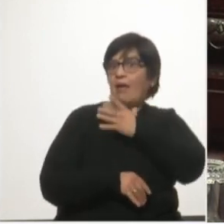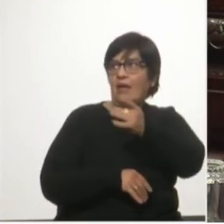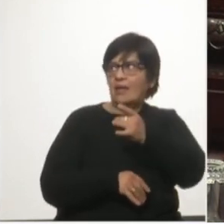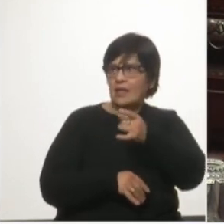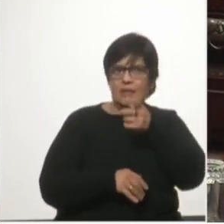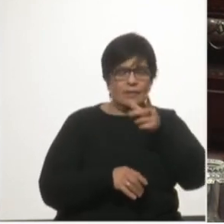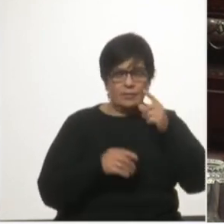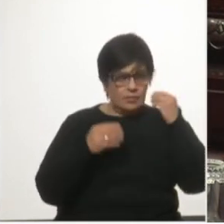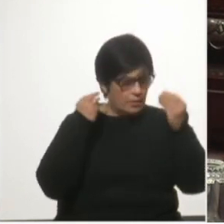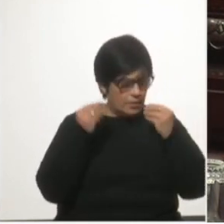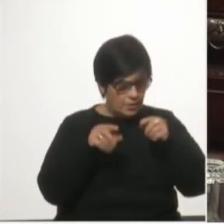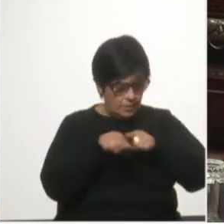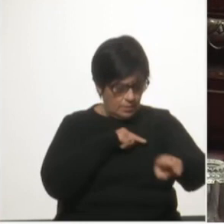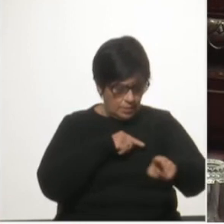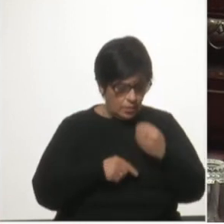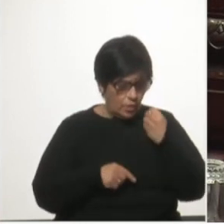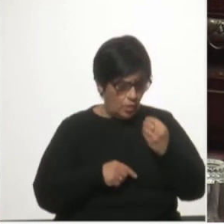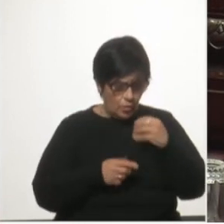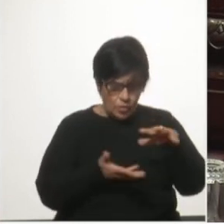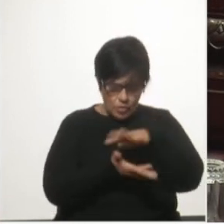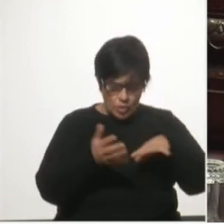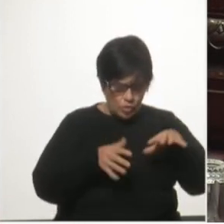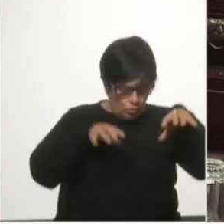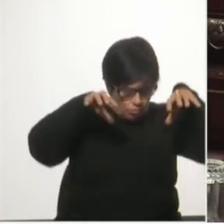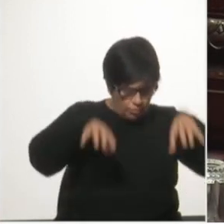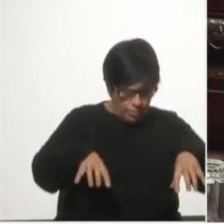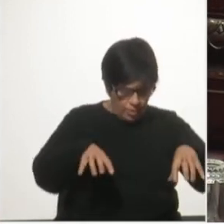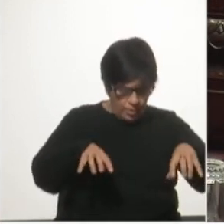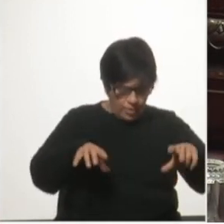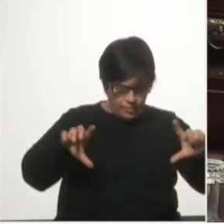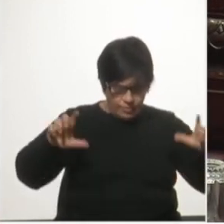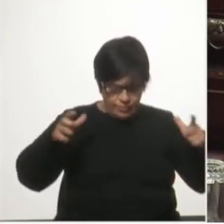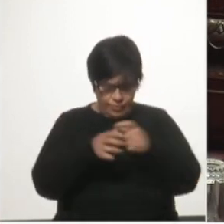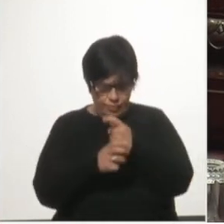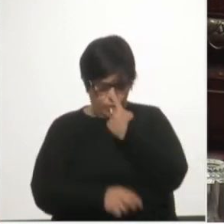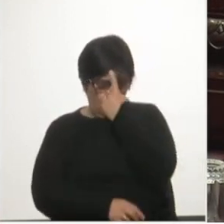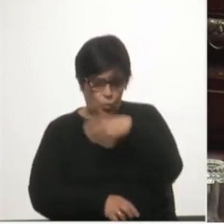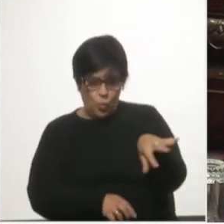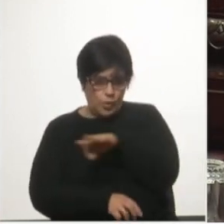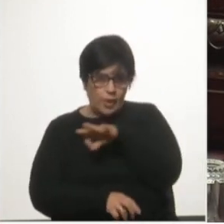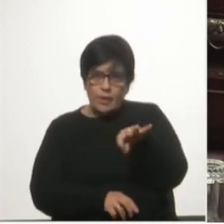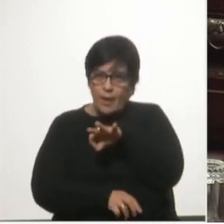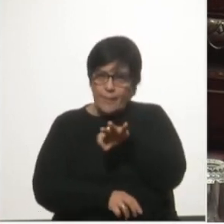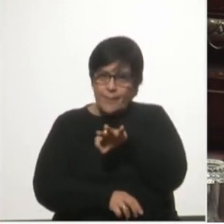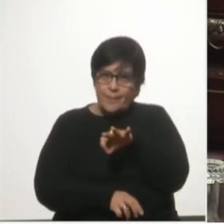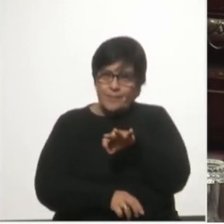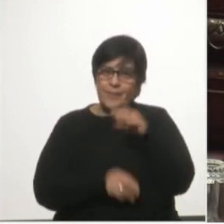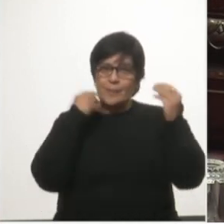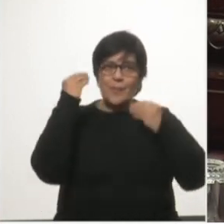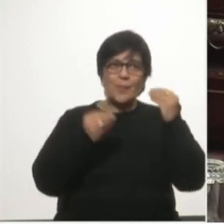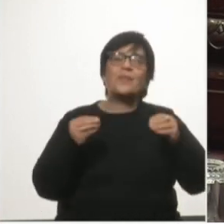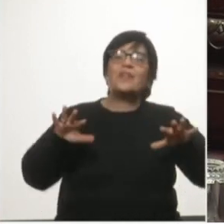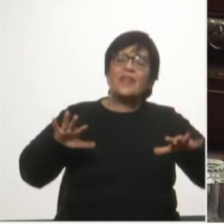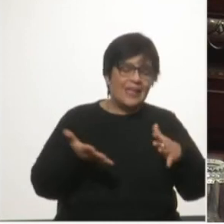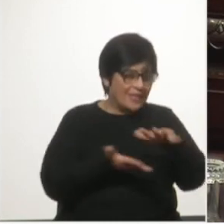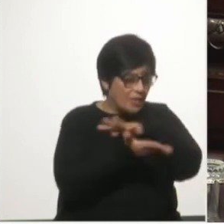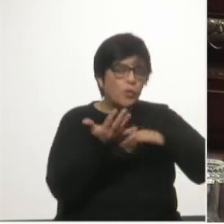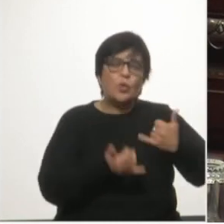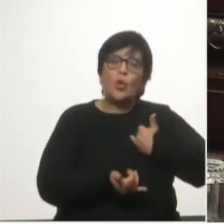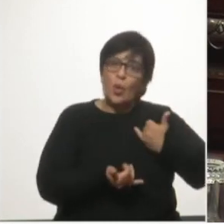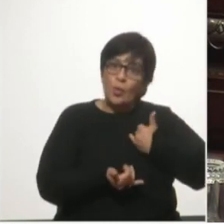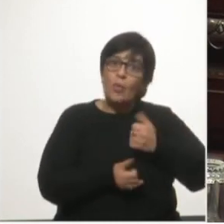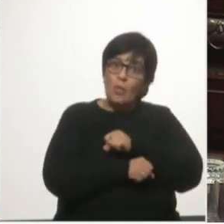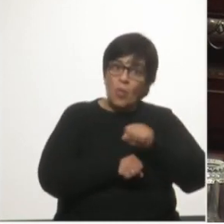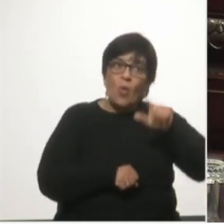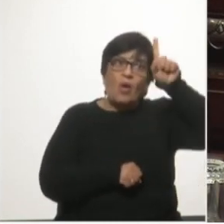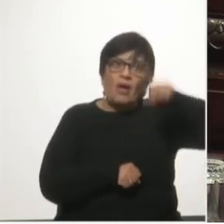preocupación inmediata fue que de un escenario de dos terminales estaríamos yendo a una terminal lo que les preocupó fue esta situación que se